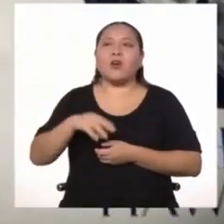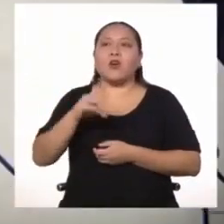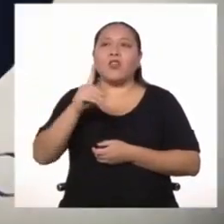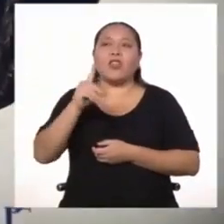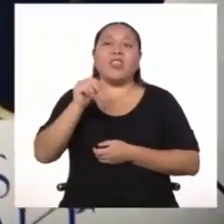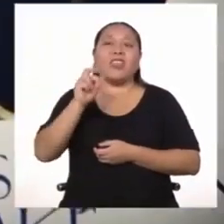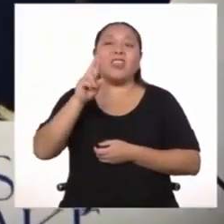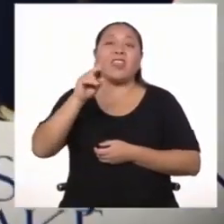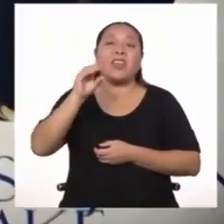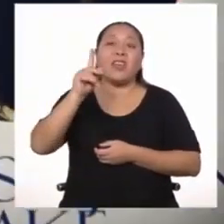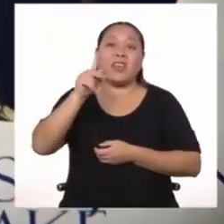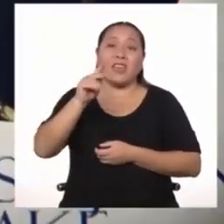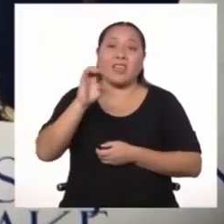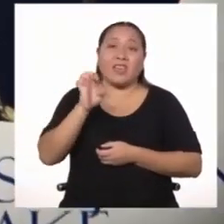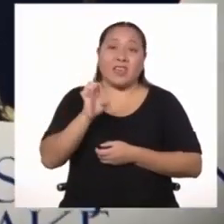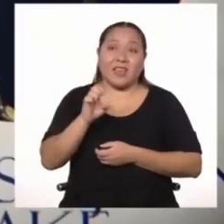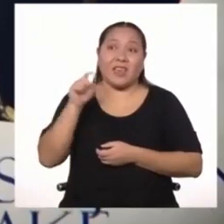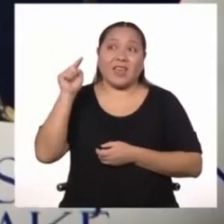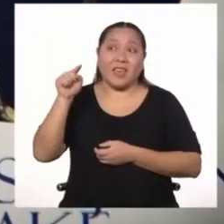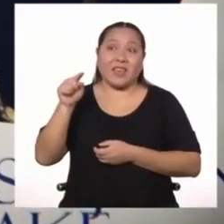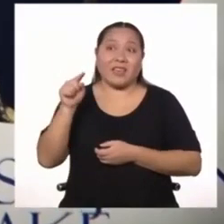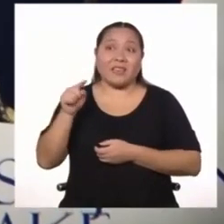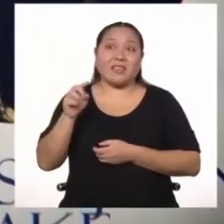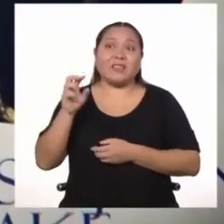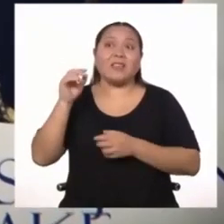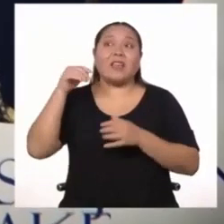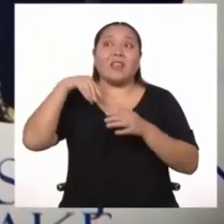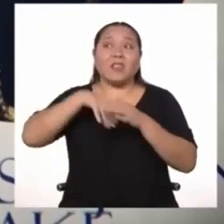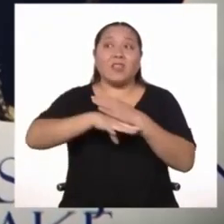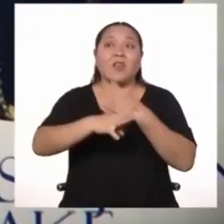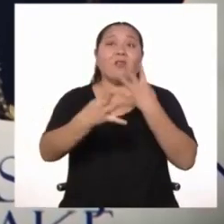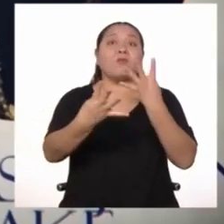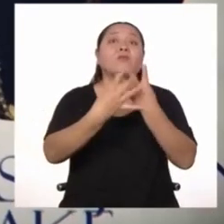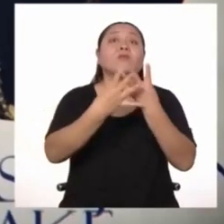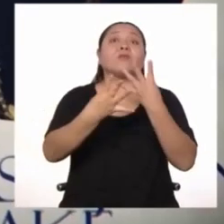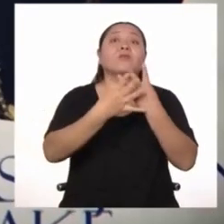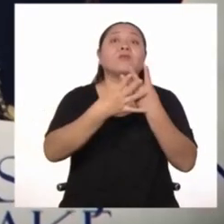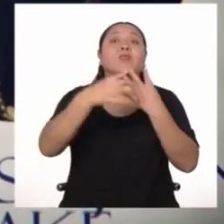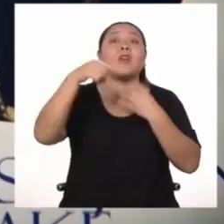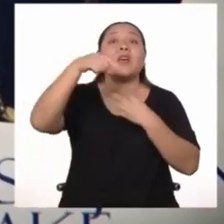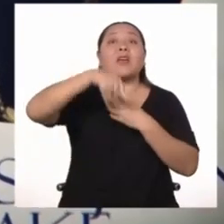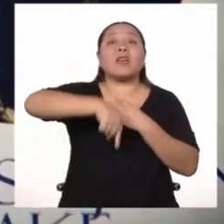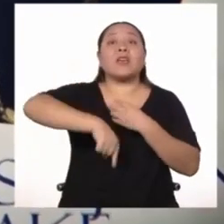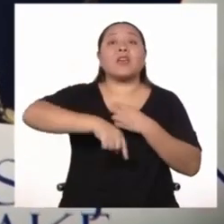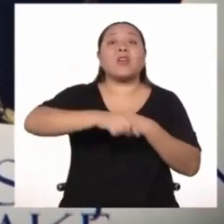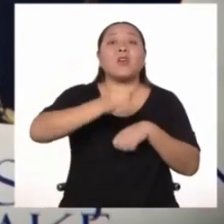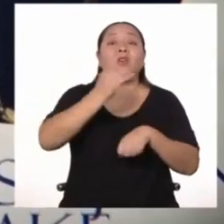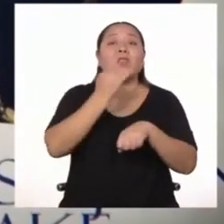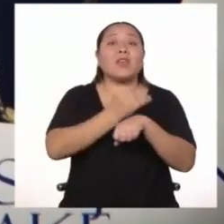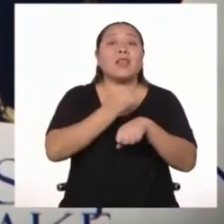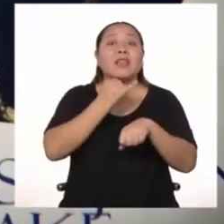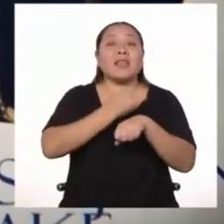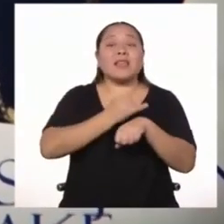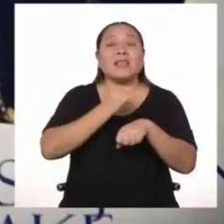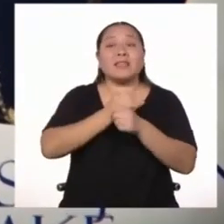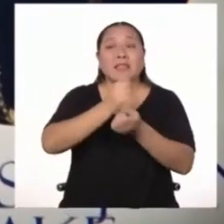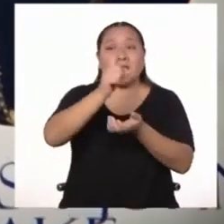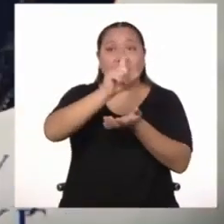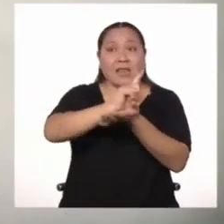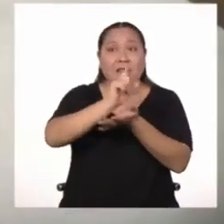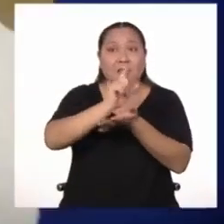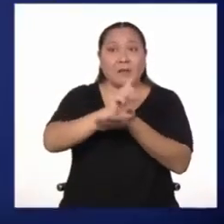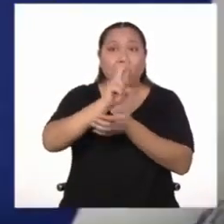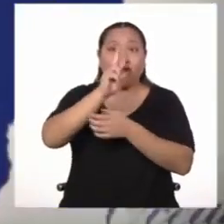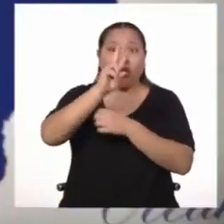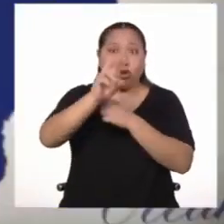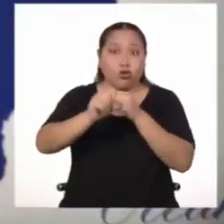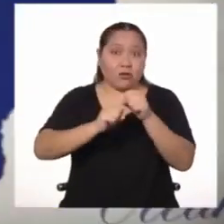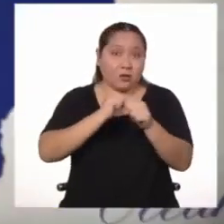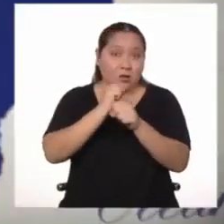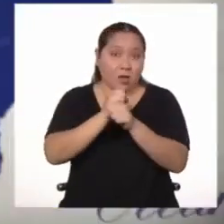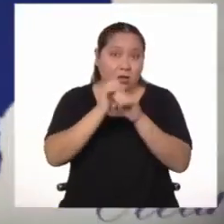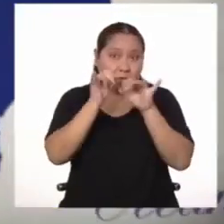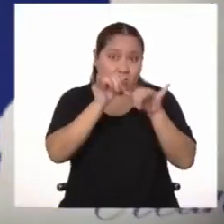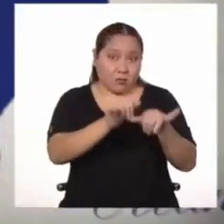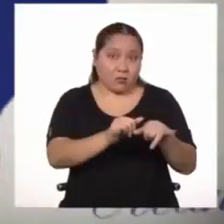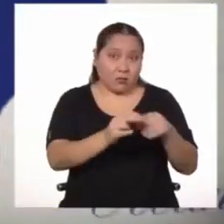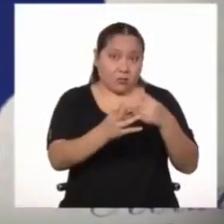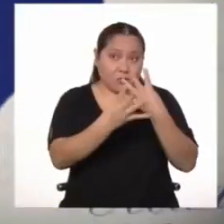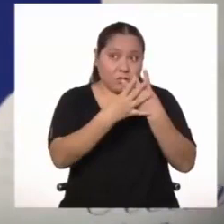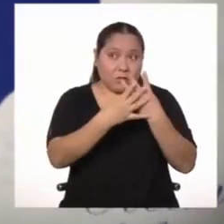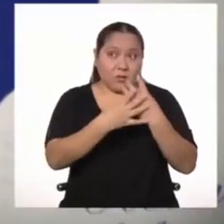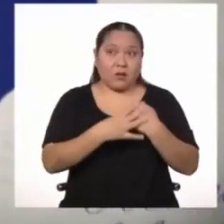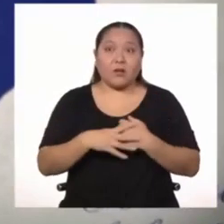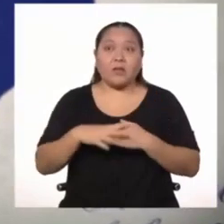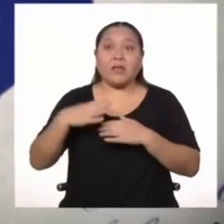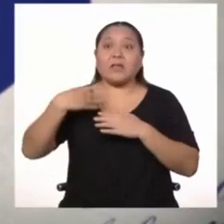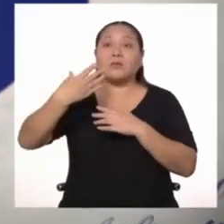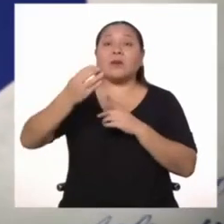Este último purgó prisión en un convento de Lima por espacio de dos años. Más tarde, en el siglo